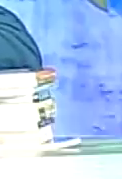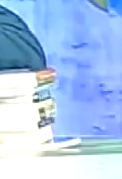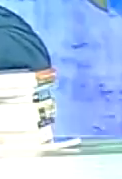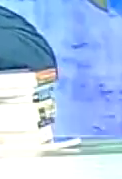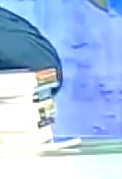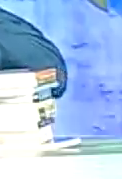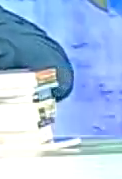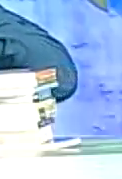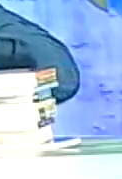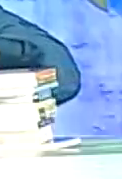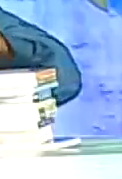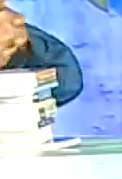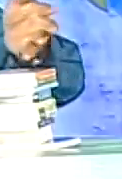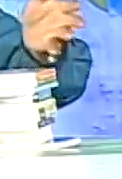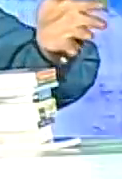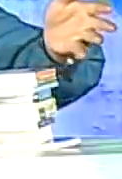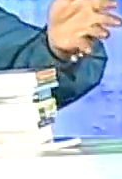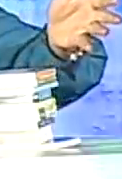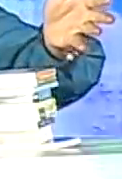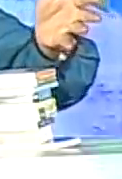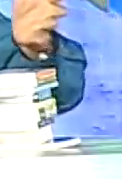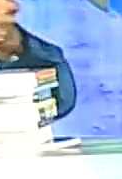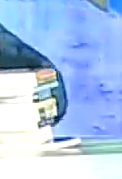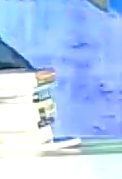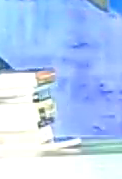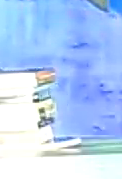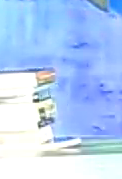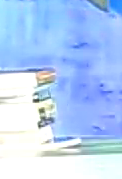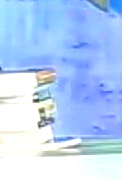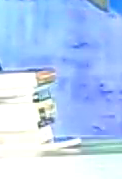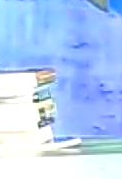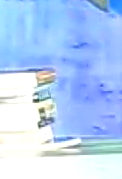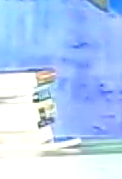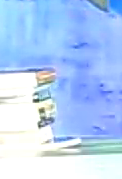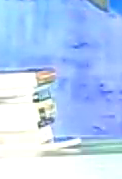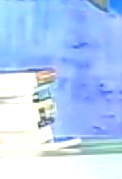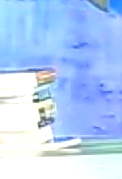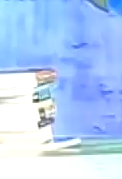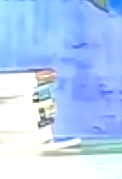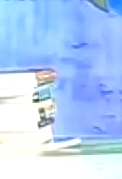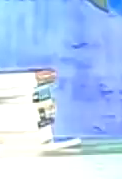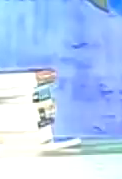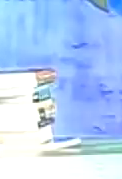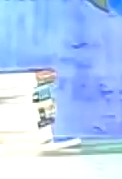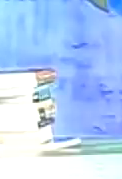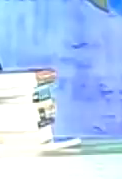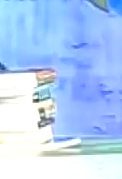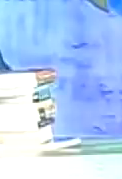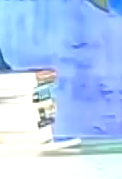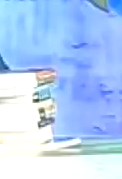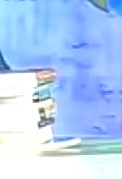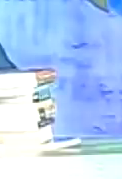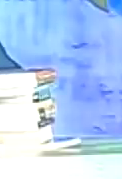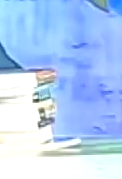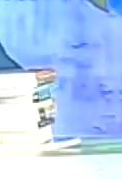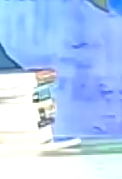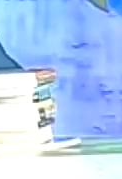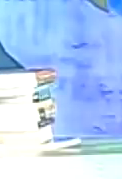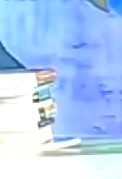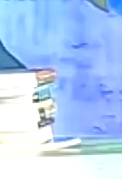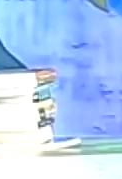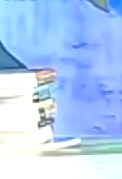continua ¿no? ya habrá que anunciar ministro Alfred Nazaret habrá que anunciar los días